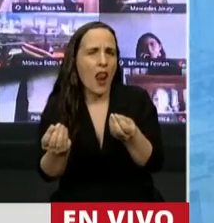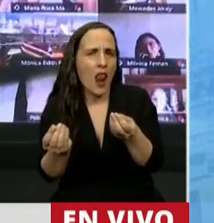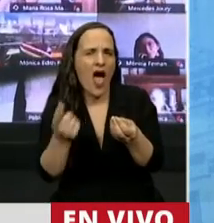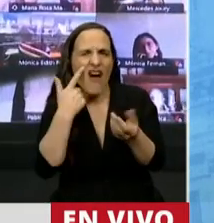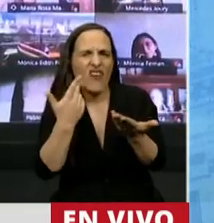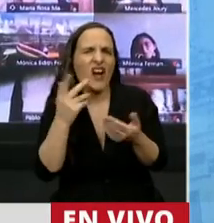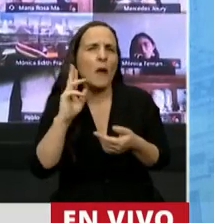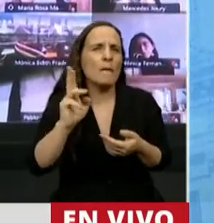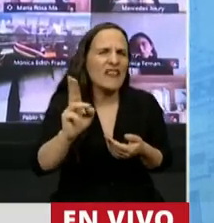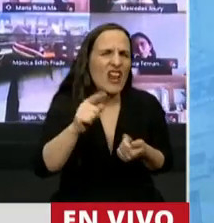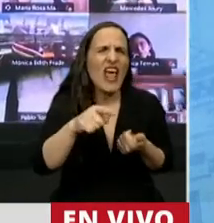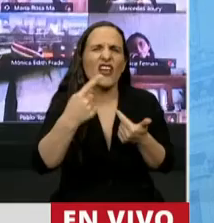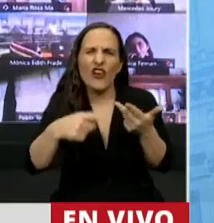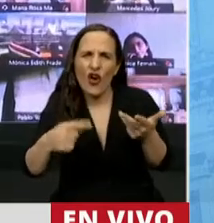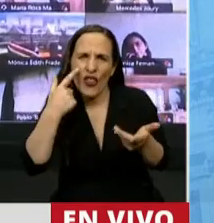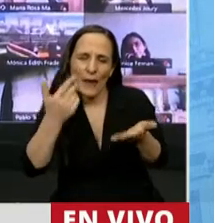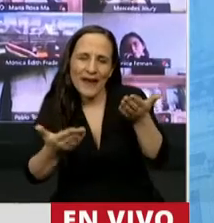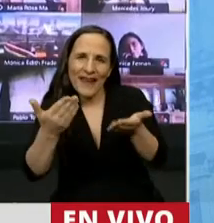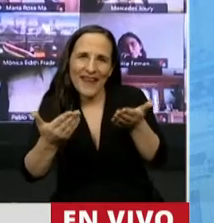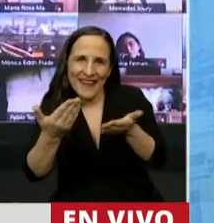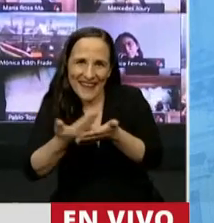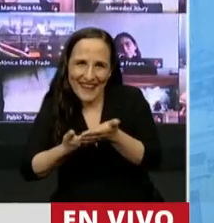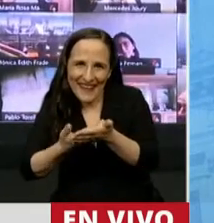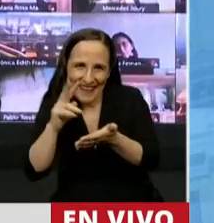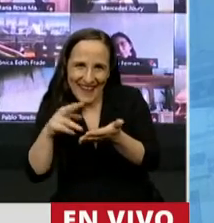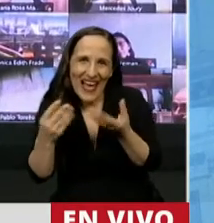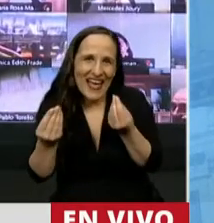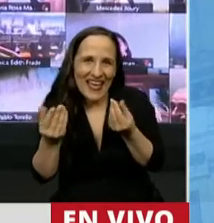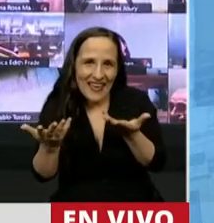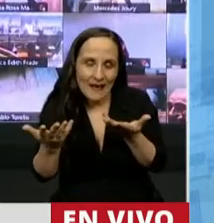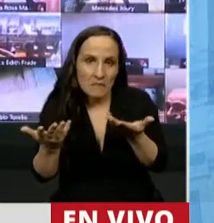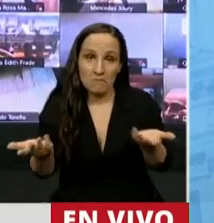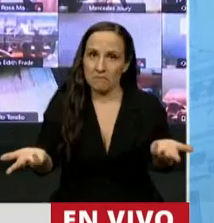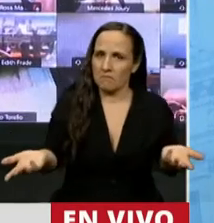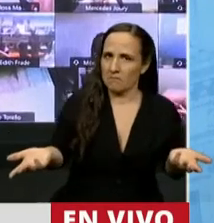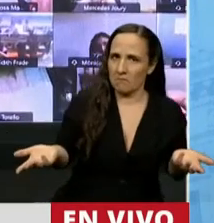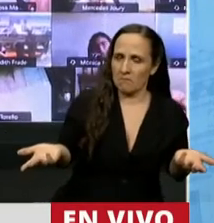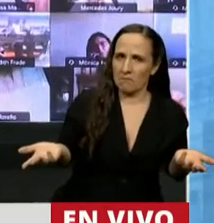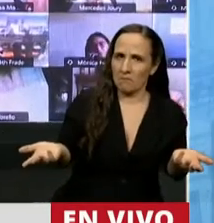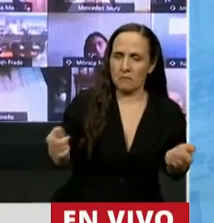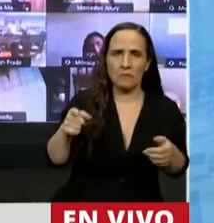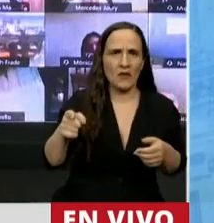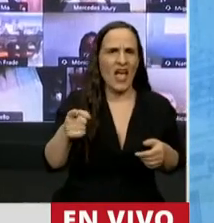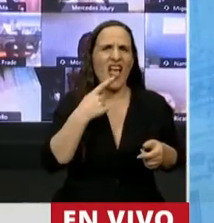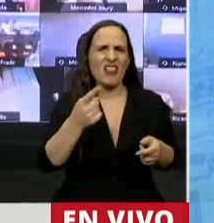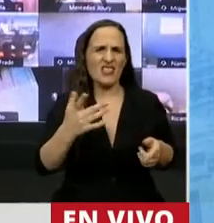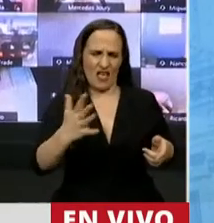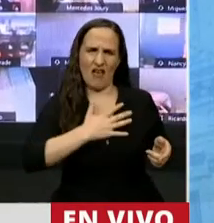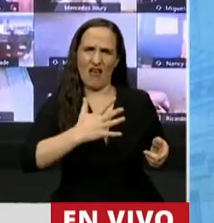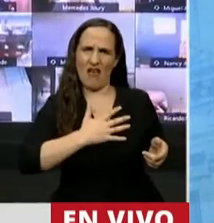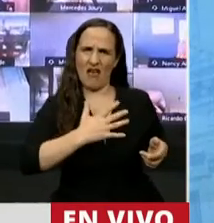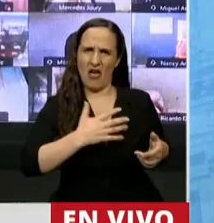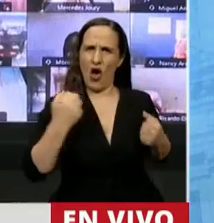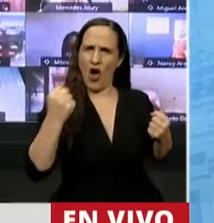cuestiones de privilegio que hemos realizado en el día de hoy. Es más, dado que se golpeaba el pecho y citaba su